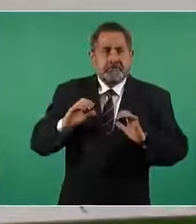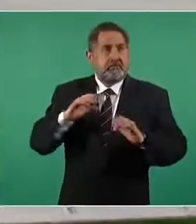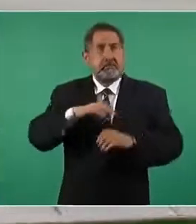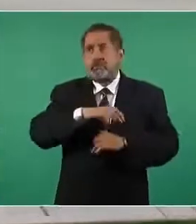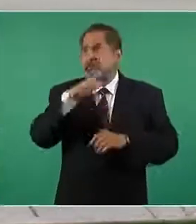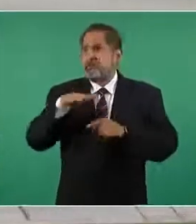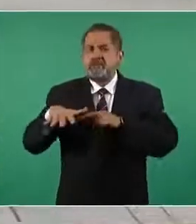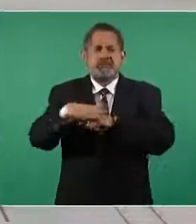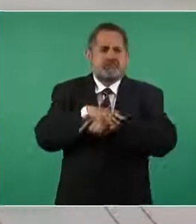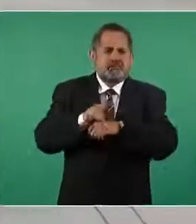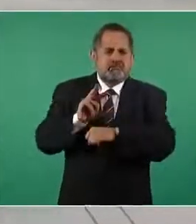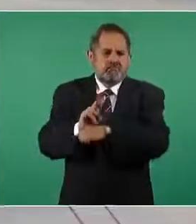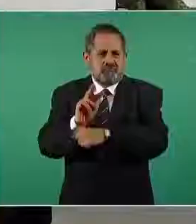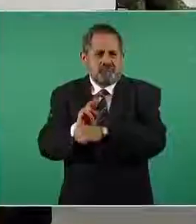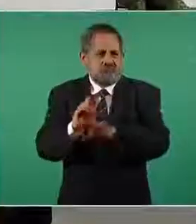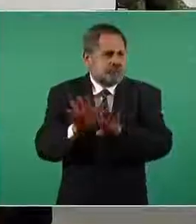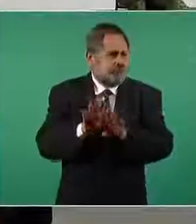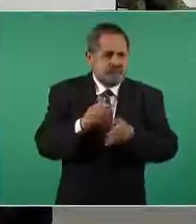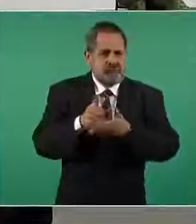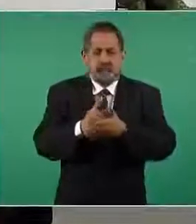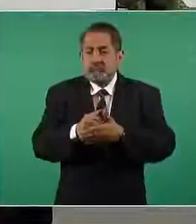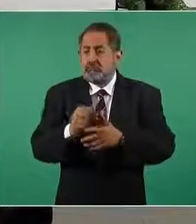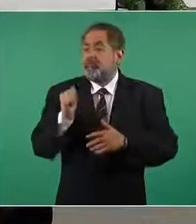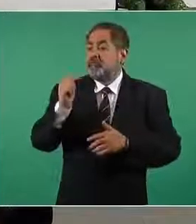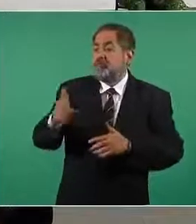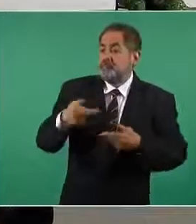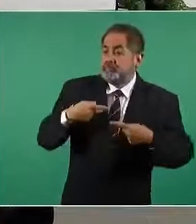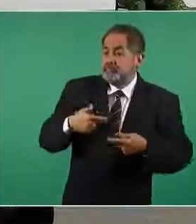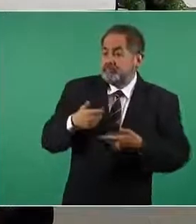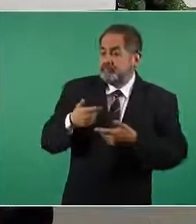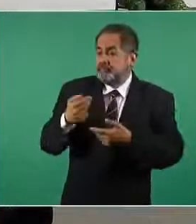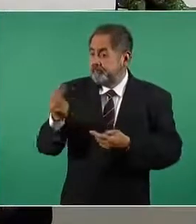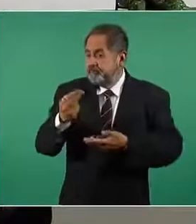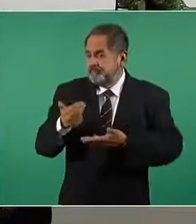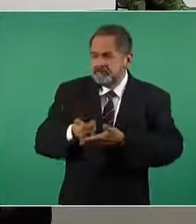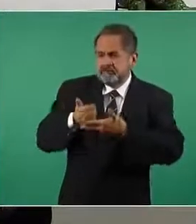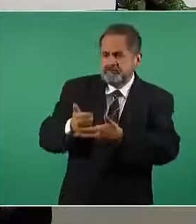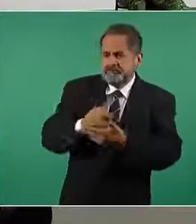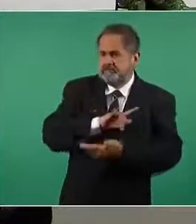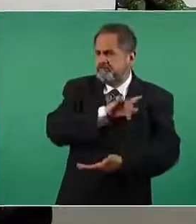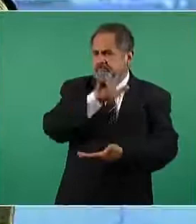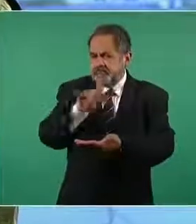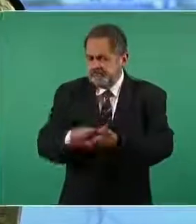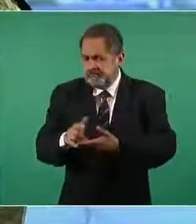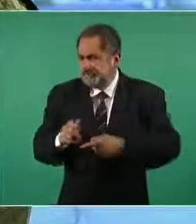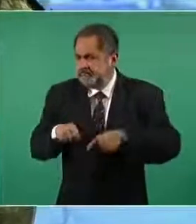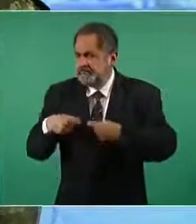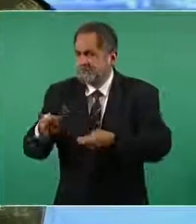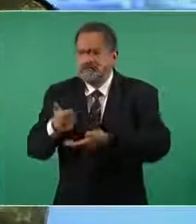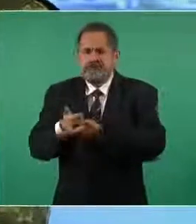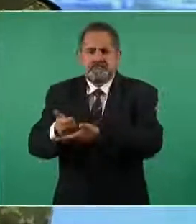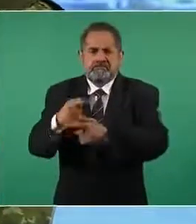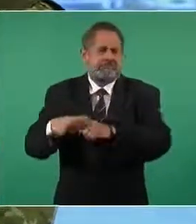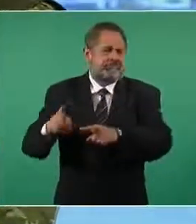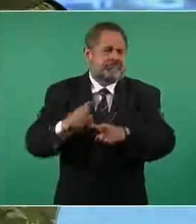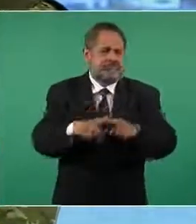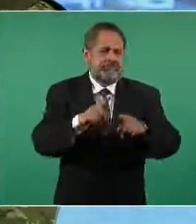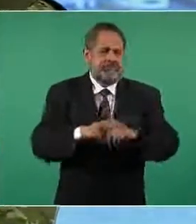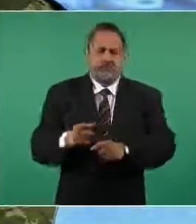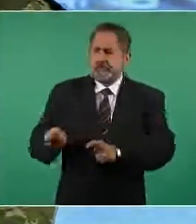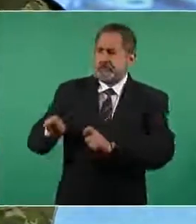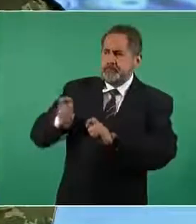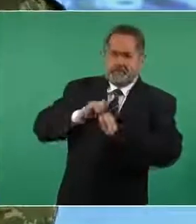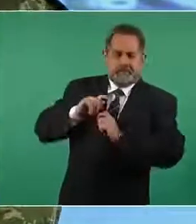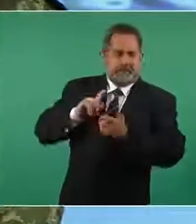prestar ayuda a la población civil en casos de desastre entre otras muchas tareas que se han encomendado a la